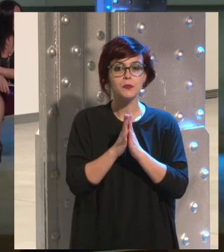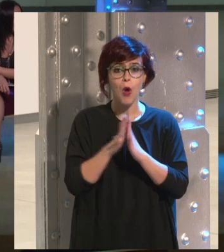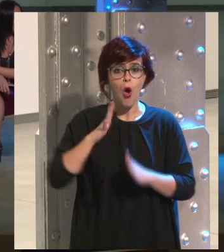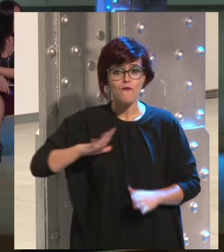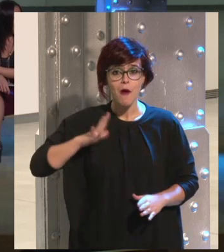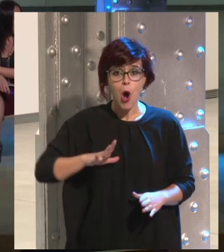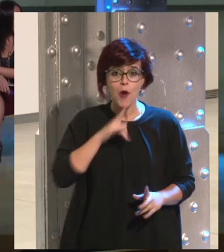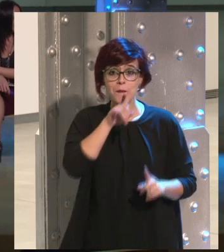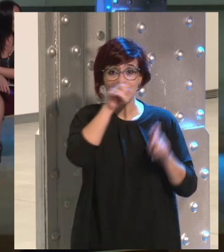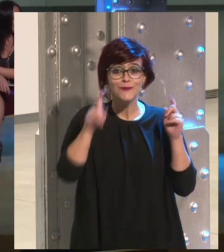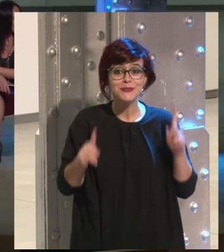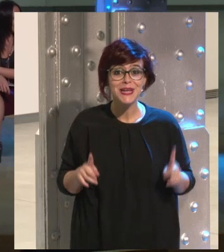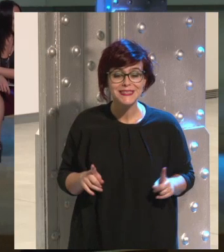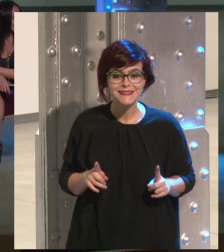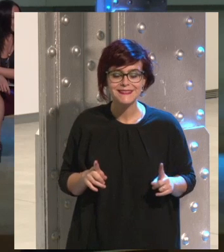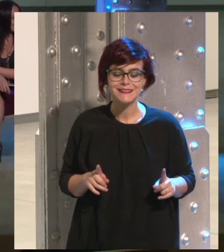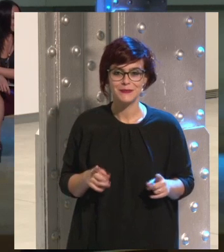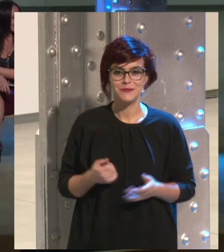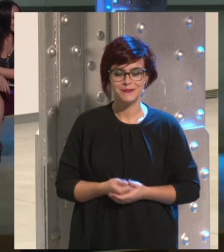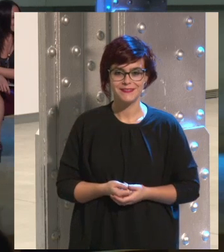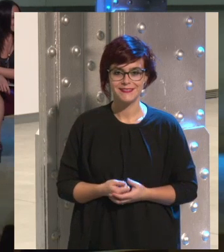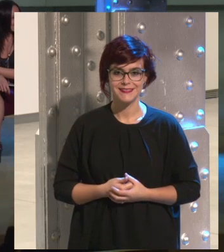¿tenéis preguntas? Vale.